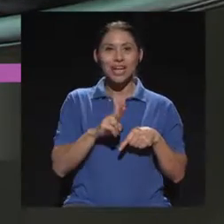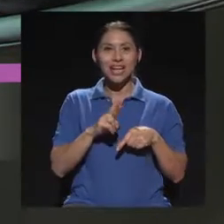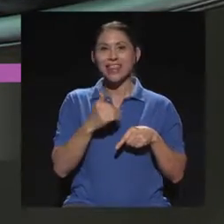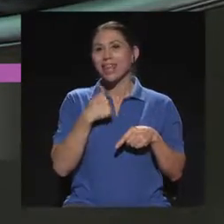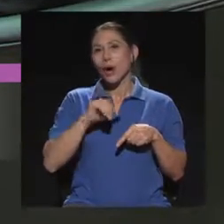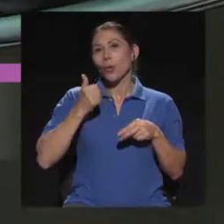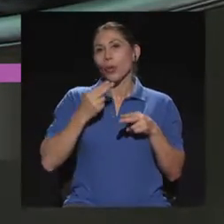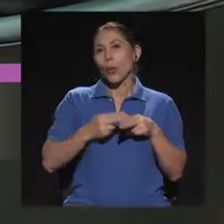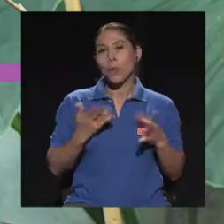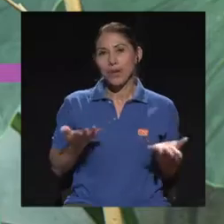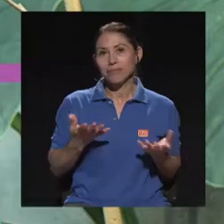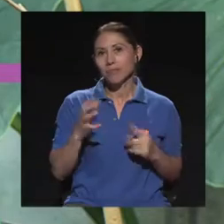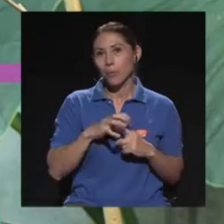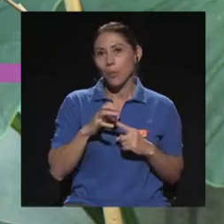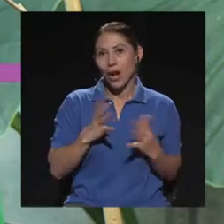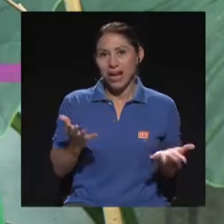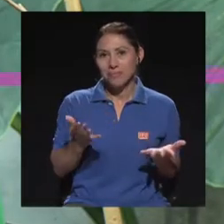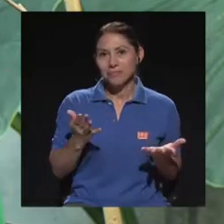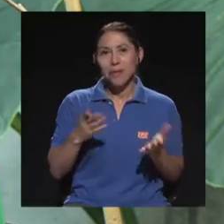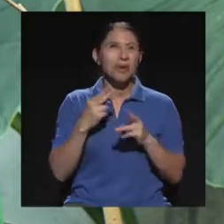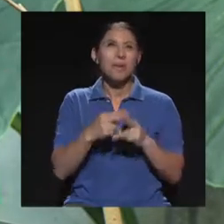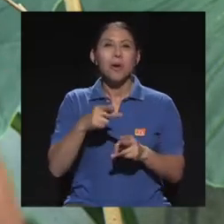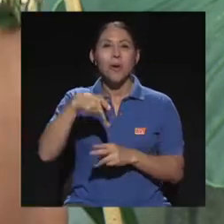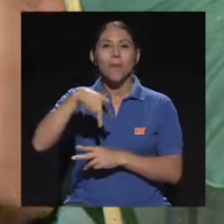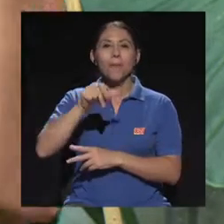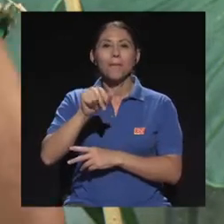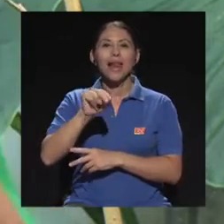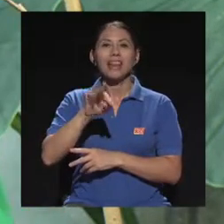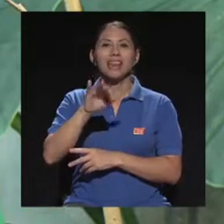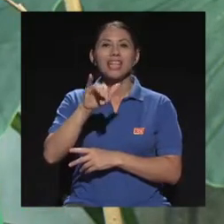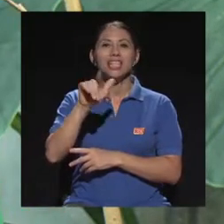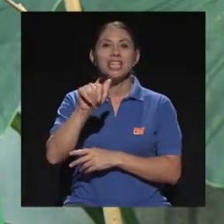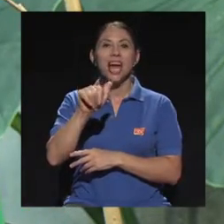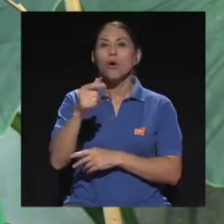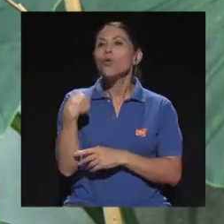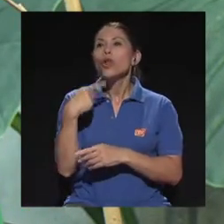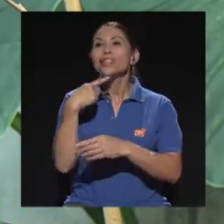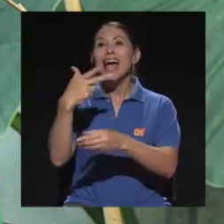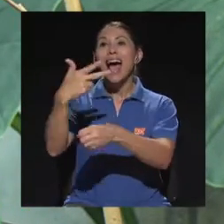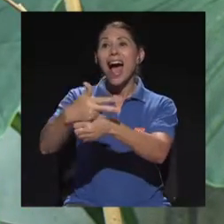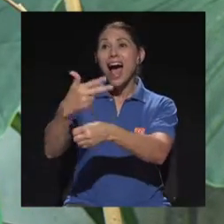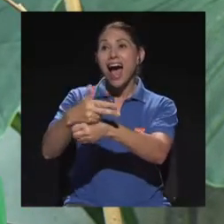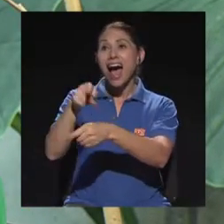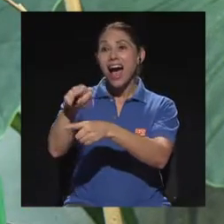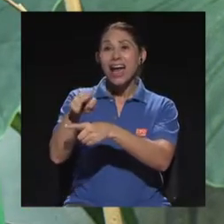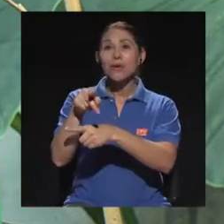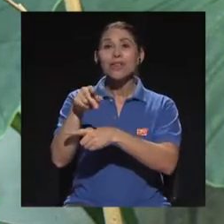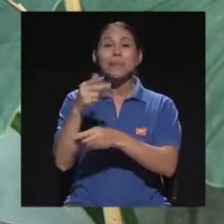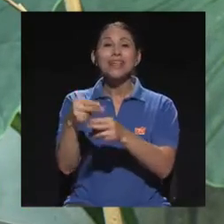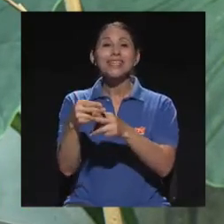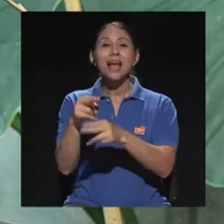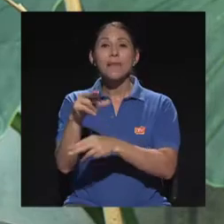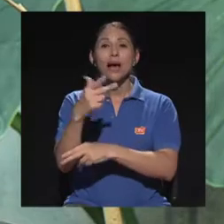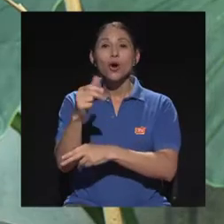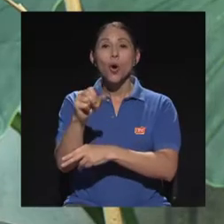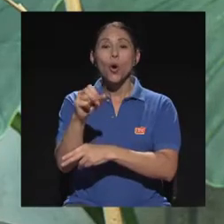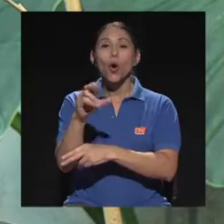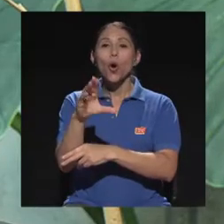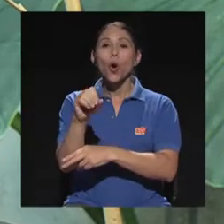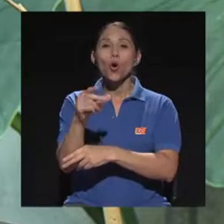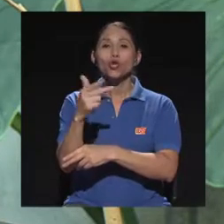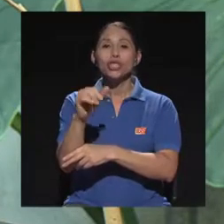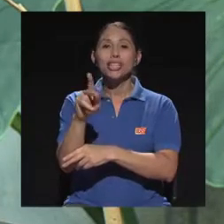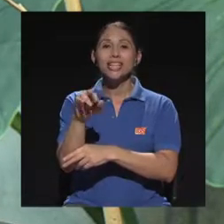momento, pero que sea plantilla, entonces uno dice, hay la cochinilla de ella y uno dice, sí, pues la misma plantilla de aquí, entonces que sea la misma